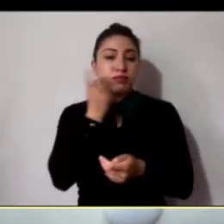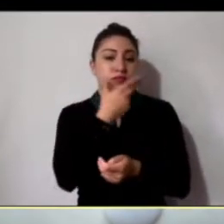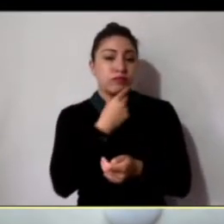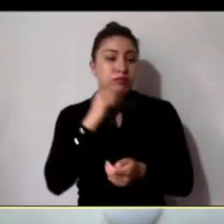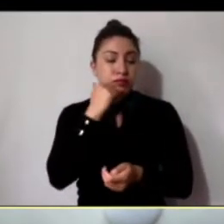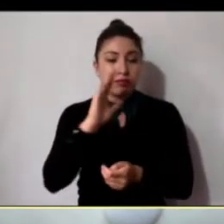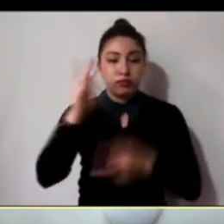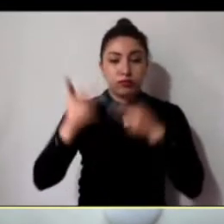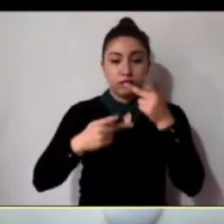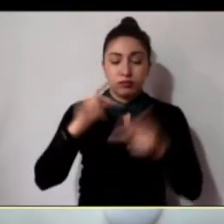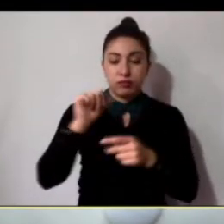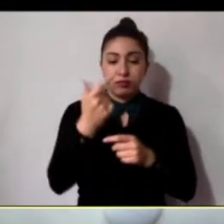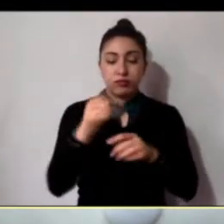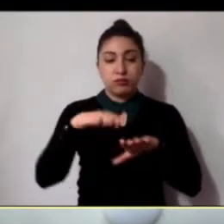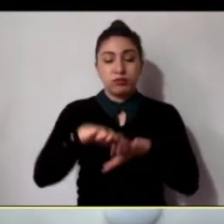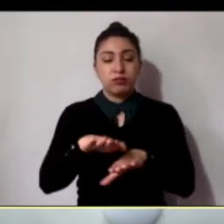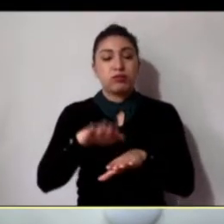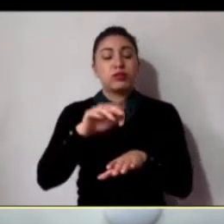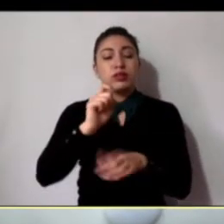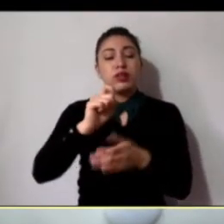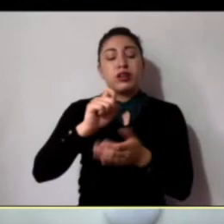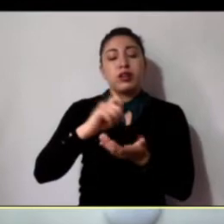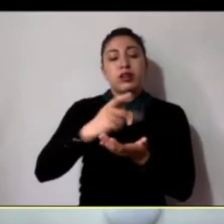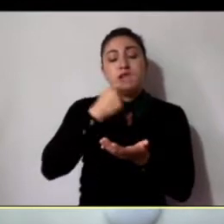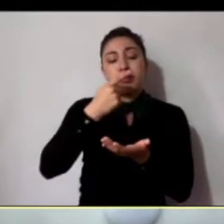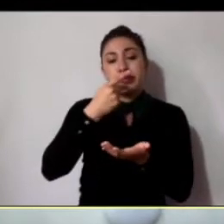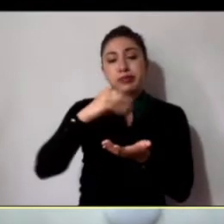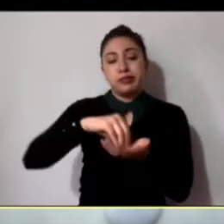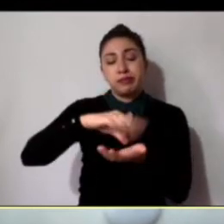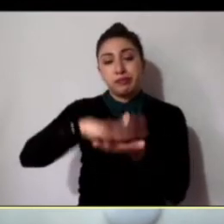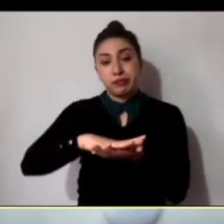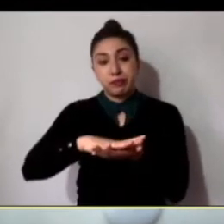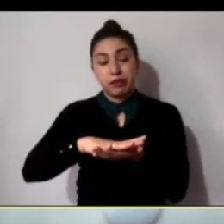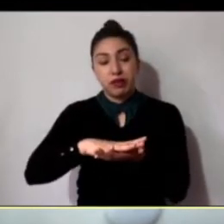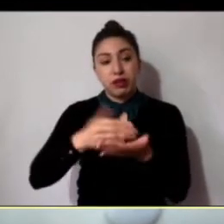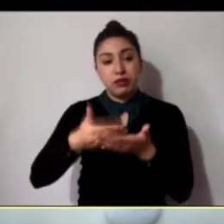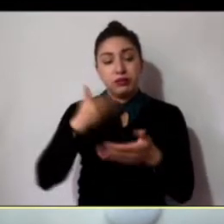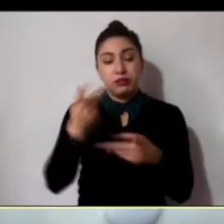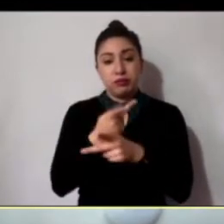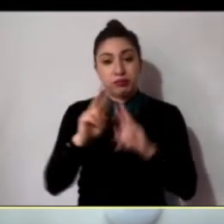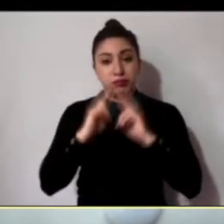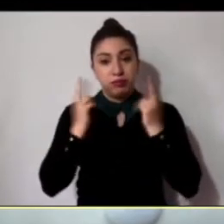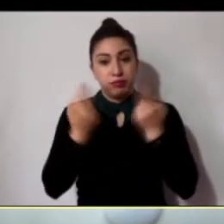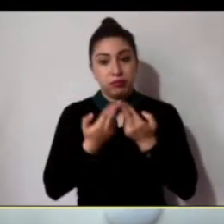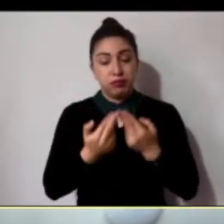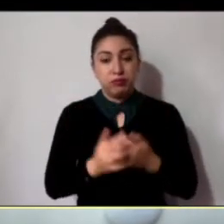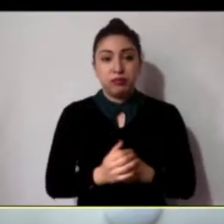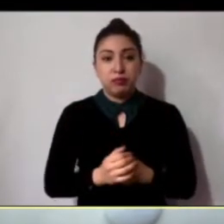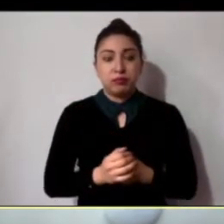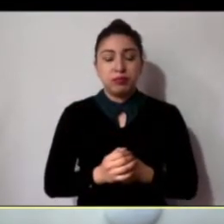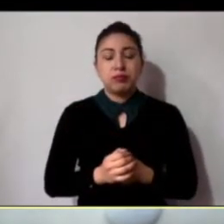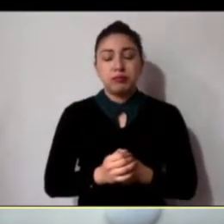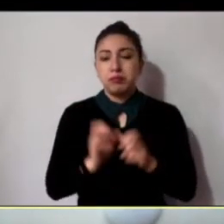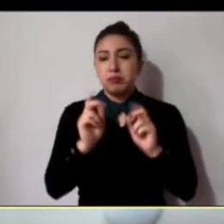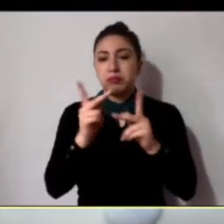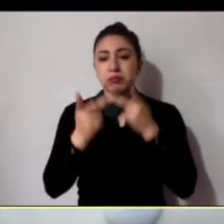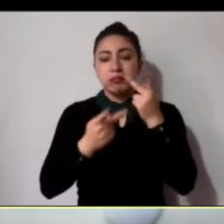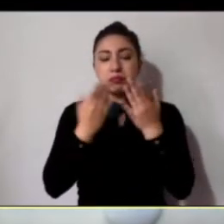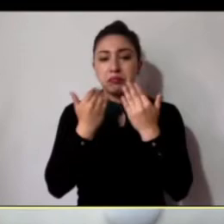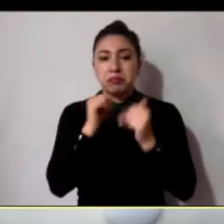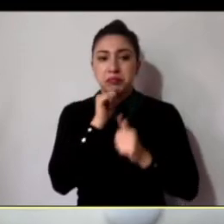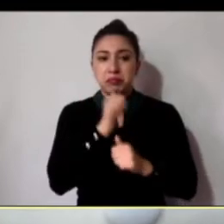¿Algún compañero diputado tiene algún comentario? No hay comentarios, diputada presidenta.